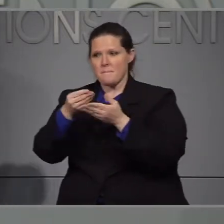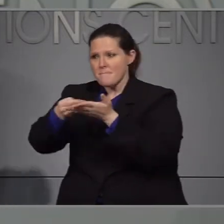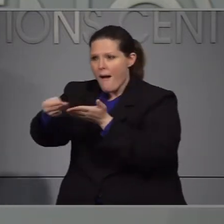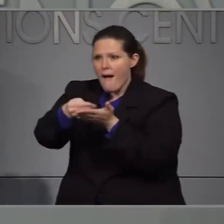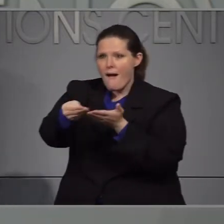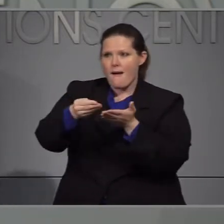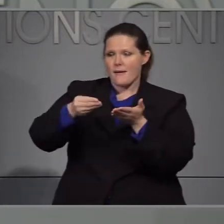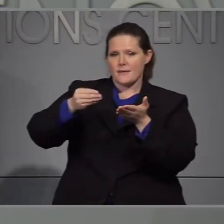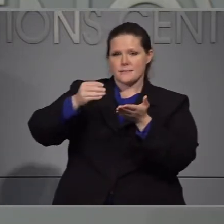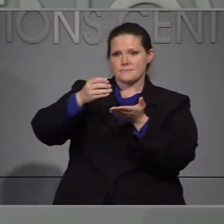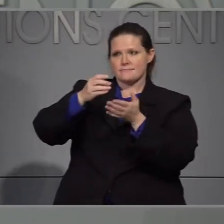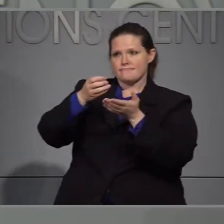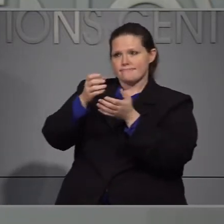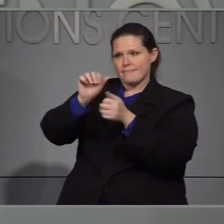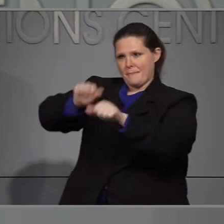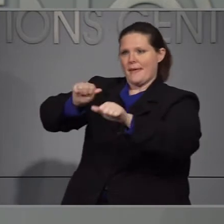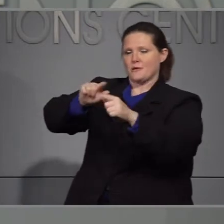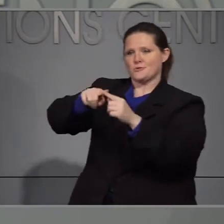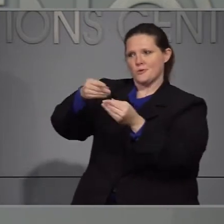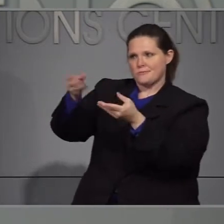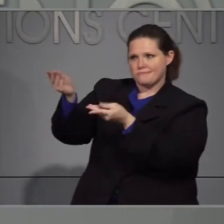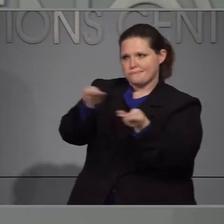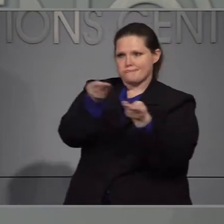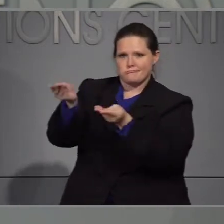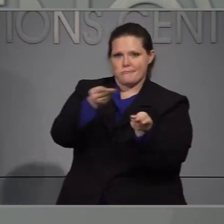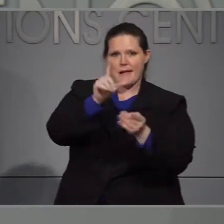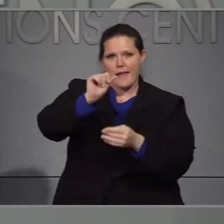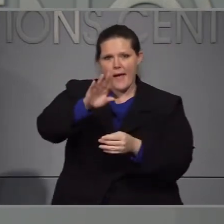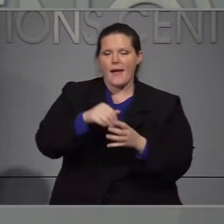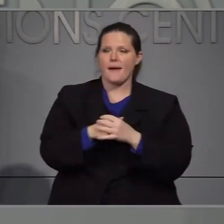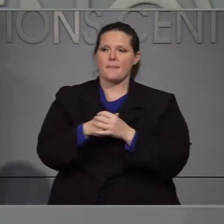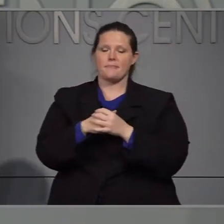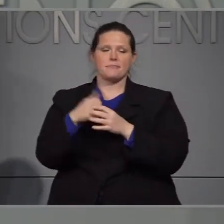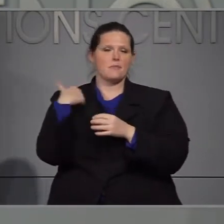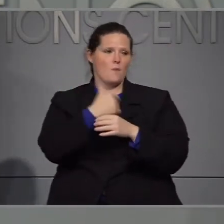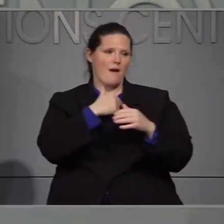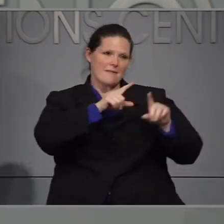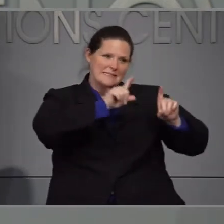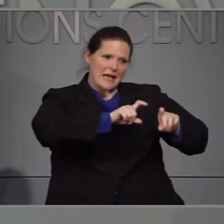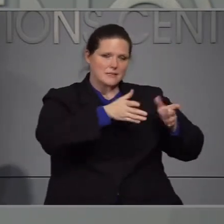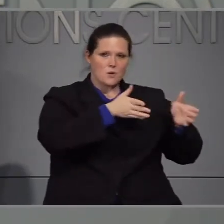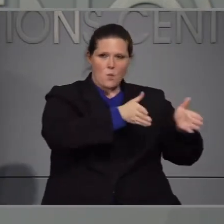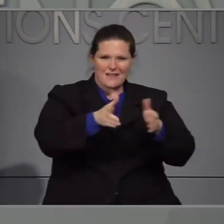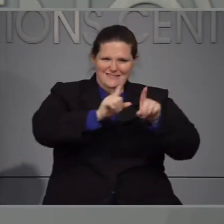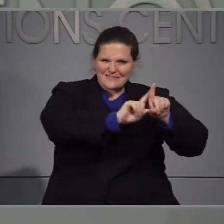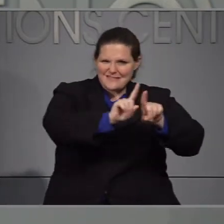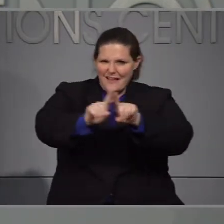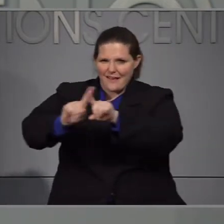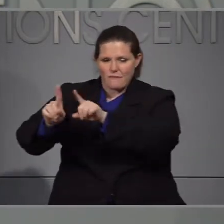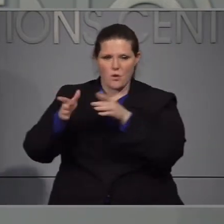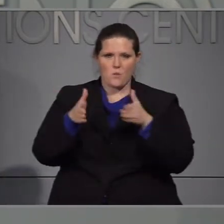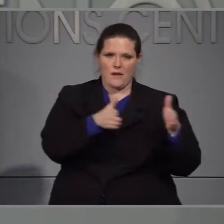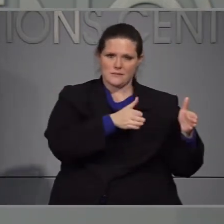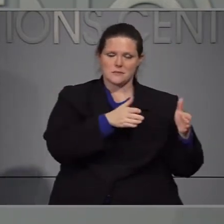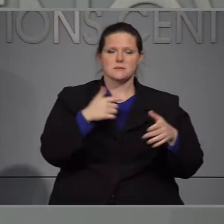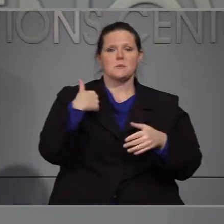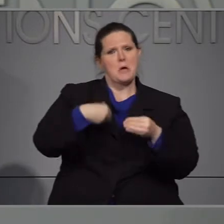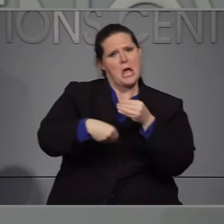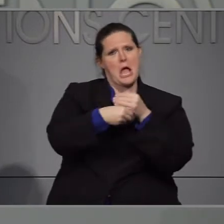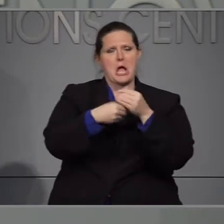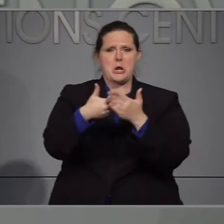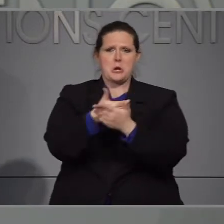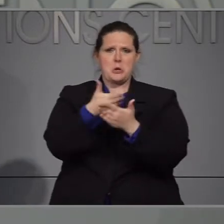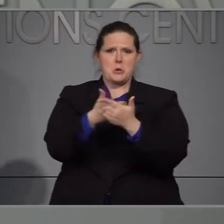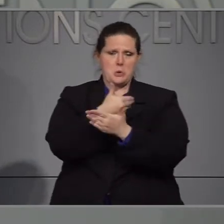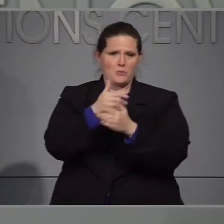comprando capacidad de laboratorio de reserva de parte del estado y trabajando para difes diversificar nuestras modalidades de pruebas